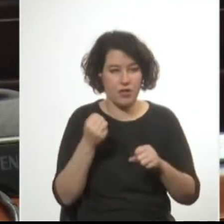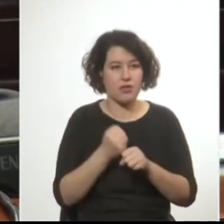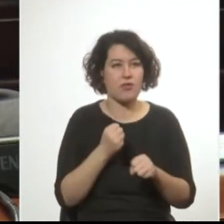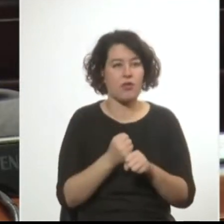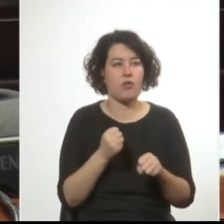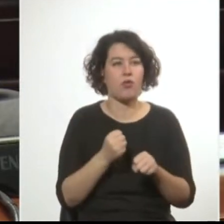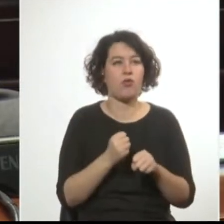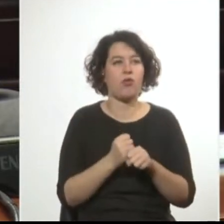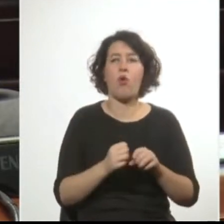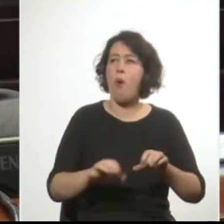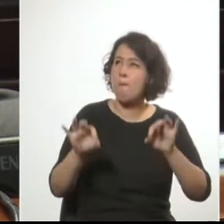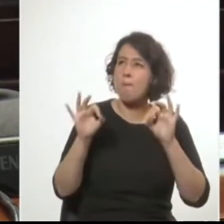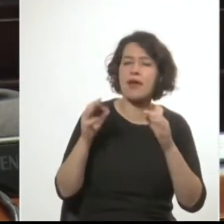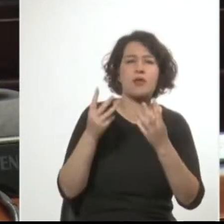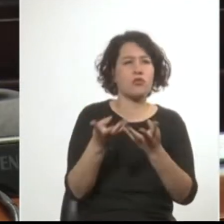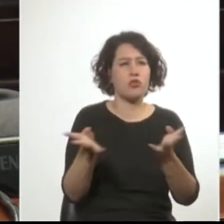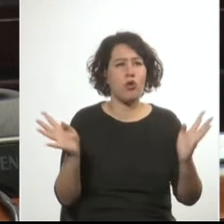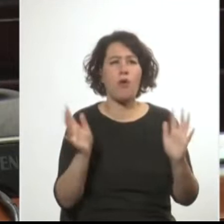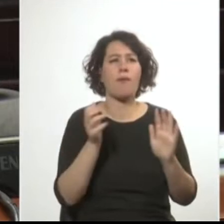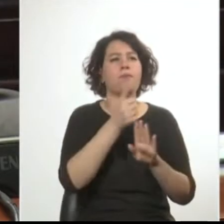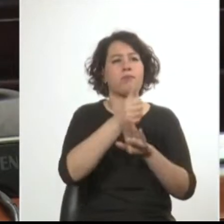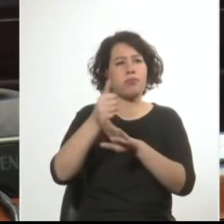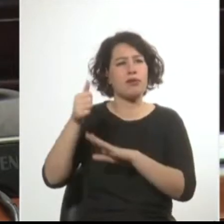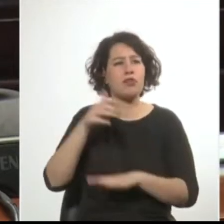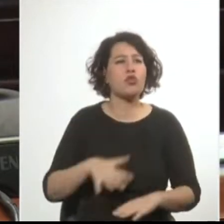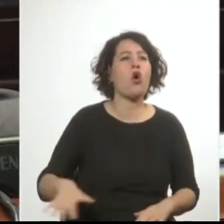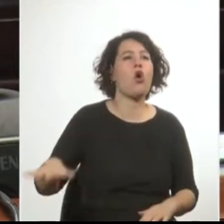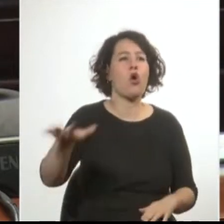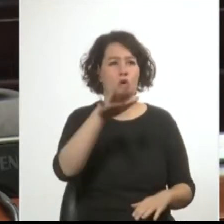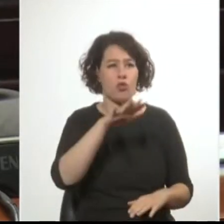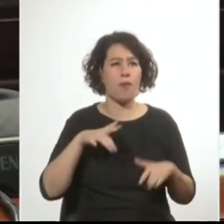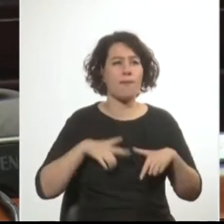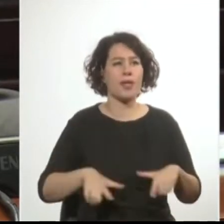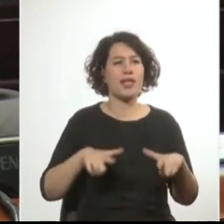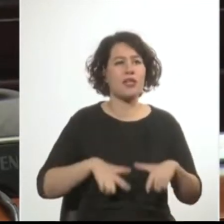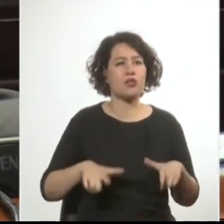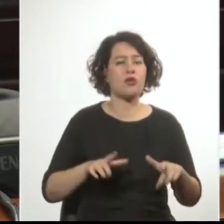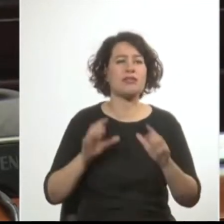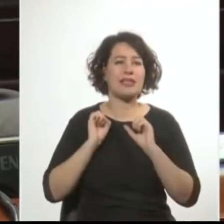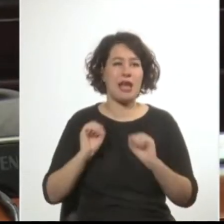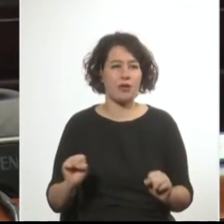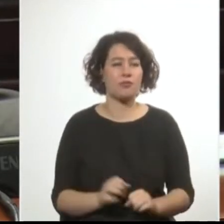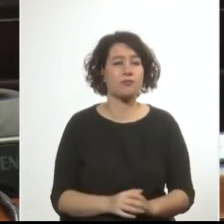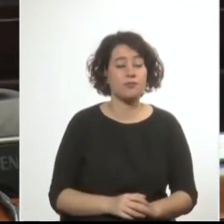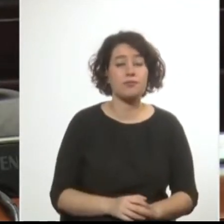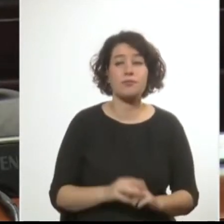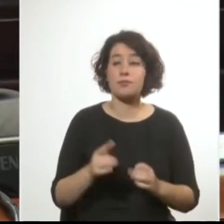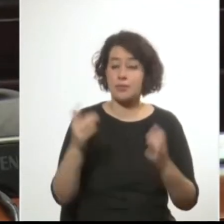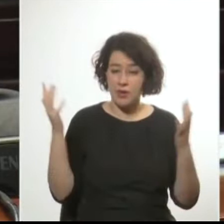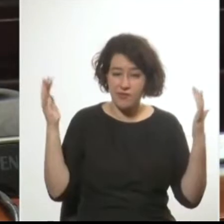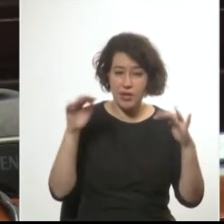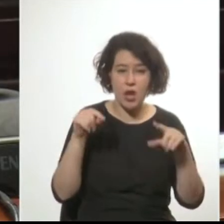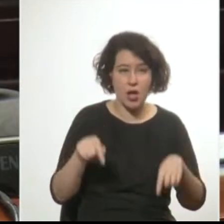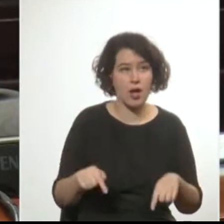quórum numeroso y la presencia de todo el Gabinete, Ministros y Subsecretarios que se hallan aquí para